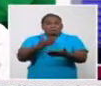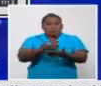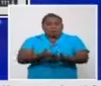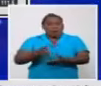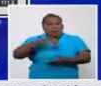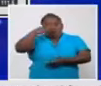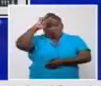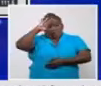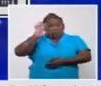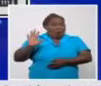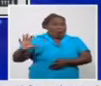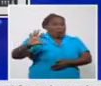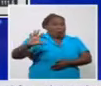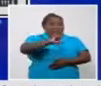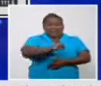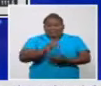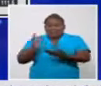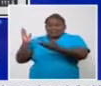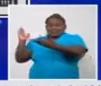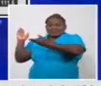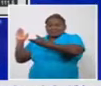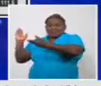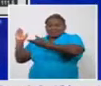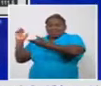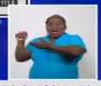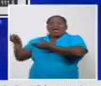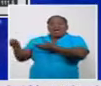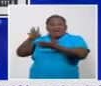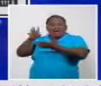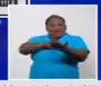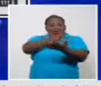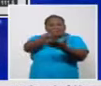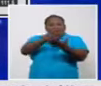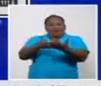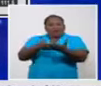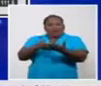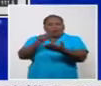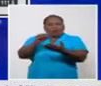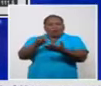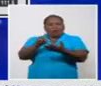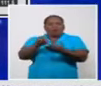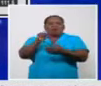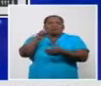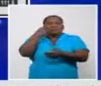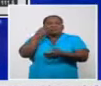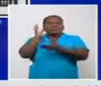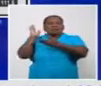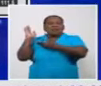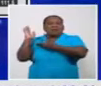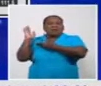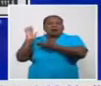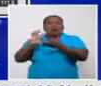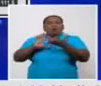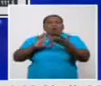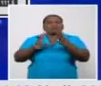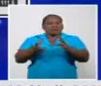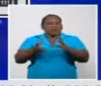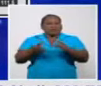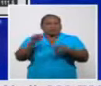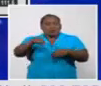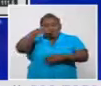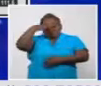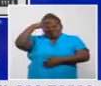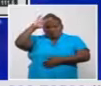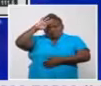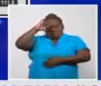de todos los territorios representativas de la complejidad y de la situación epidemiológica de cada uno.